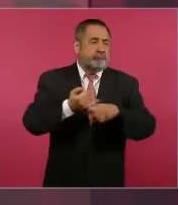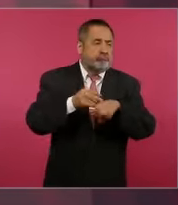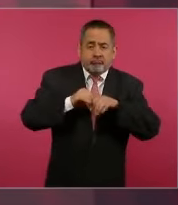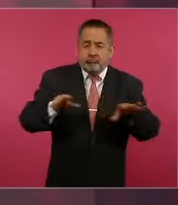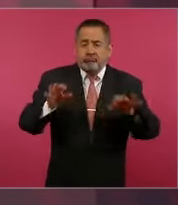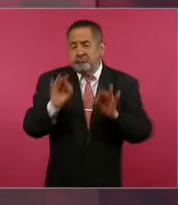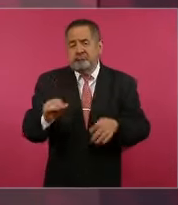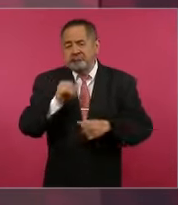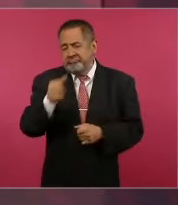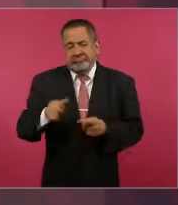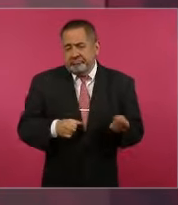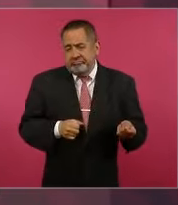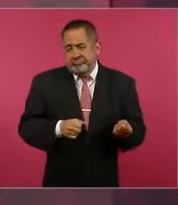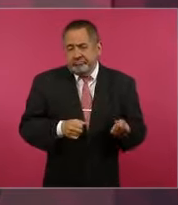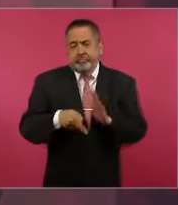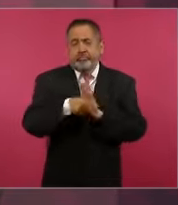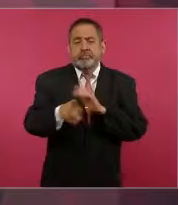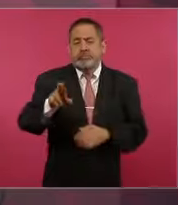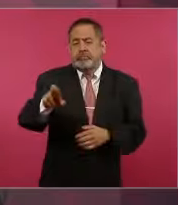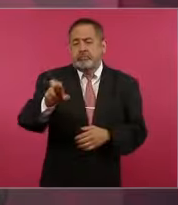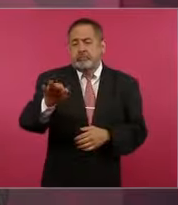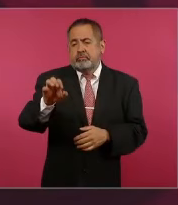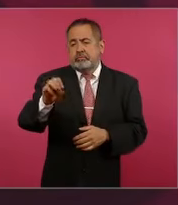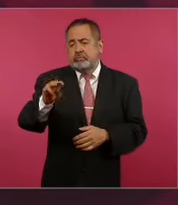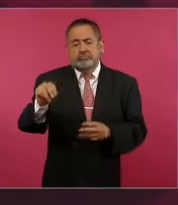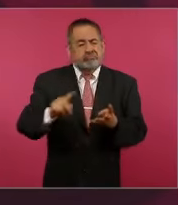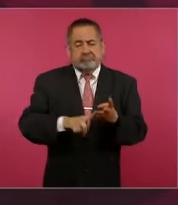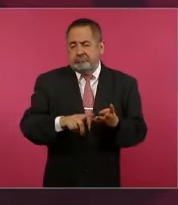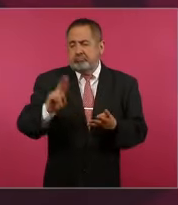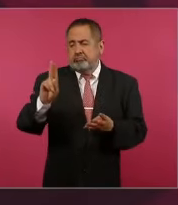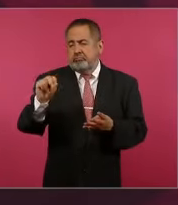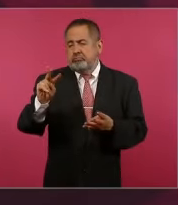no lo trata el Reforma, no lo trata el Universal,